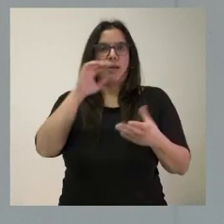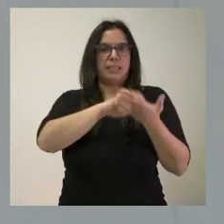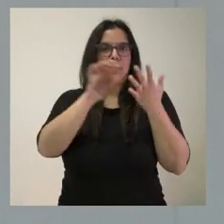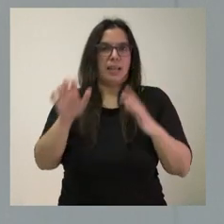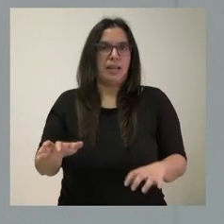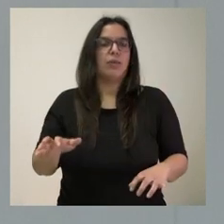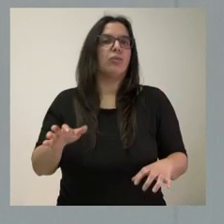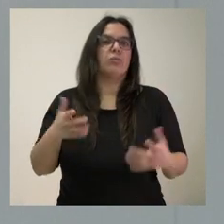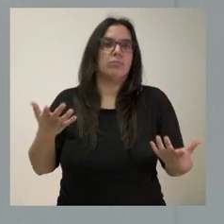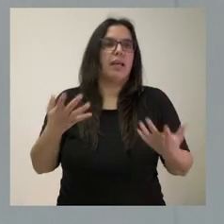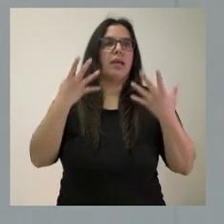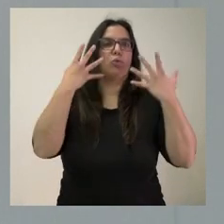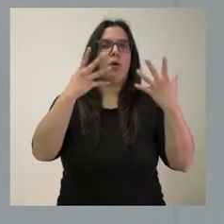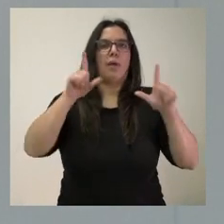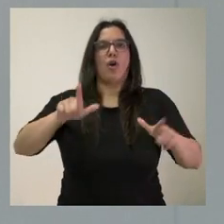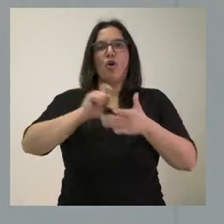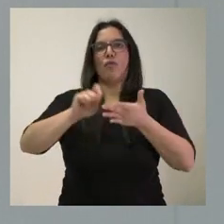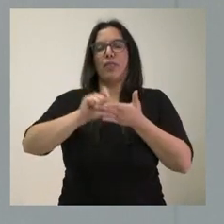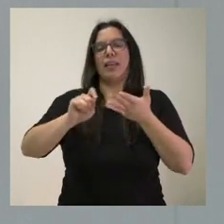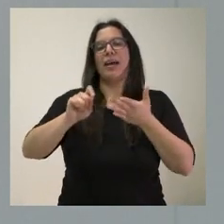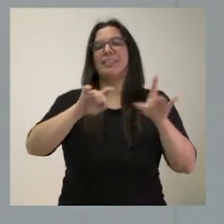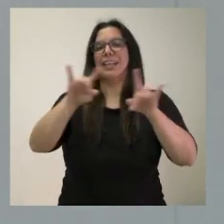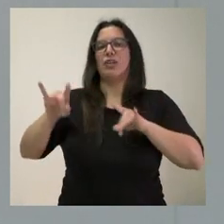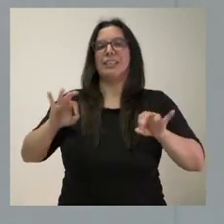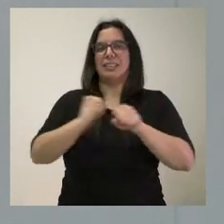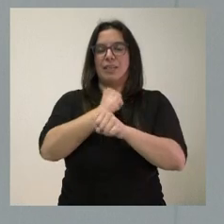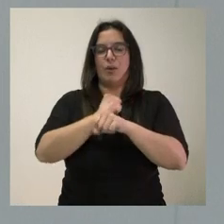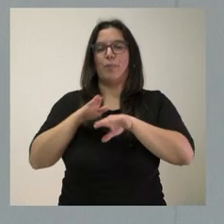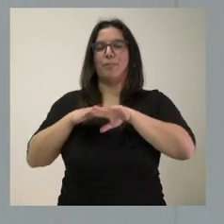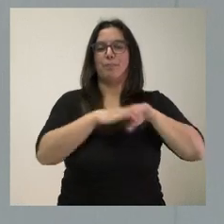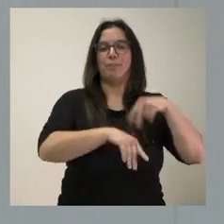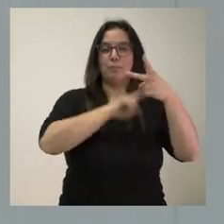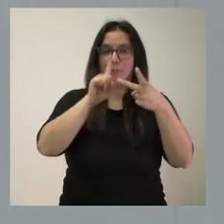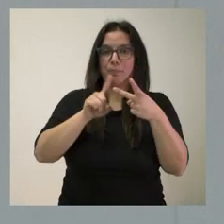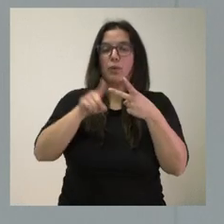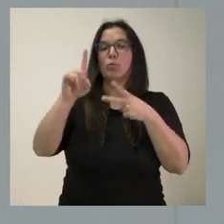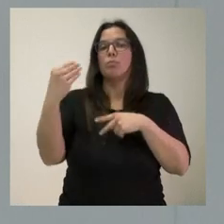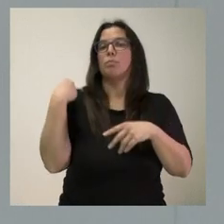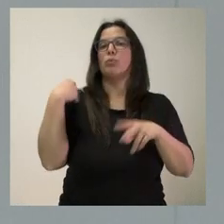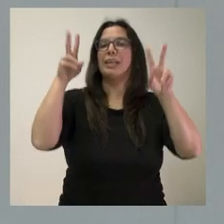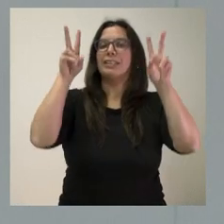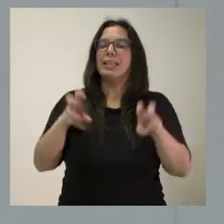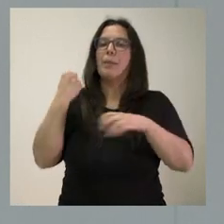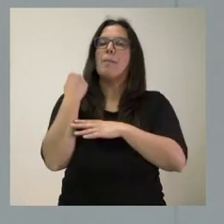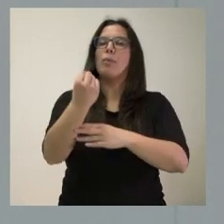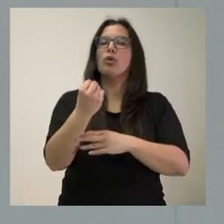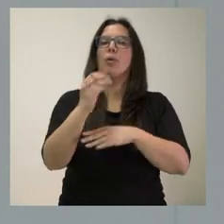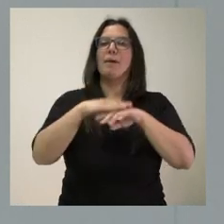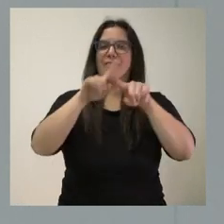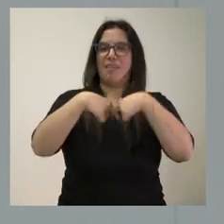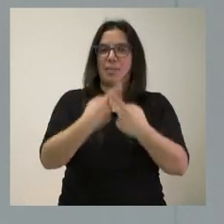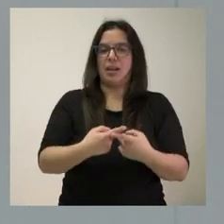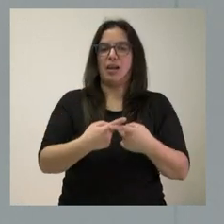cada una de las nueve oficinas territoriales de trabajo. En segundo lugar, plantea usted el tema del apoyo a la familia